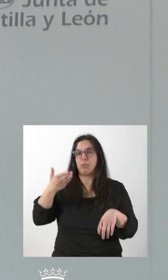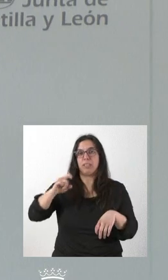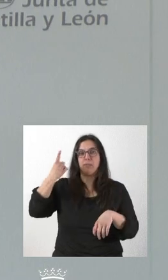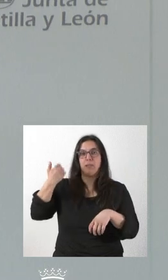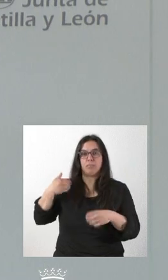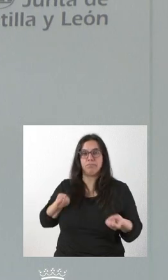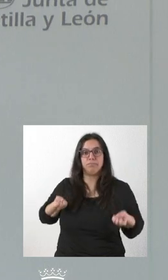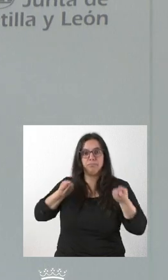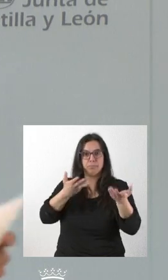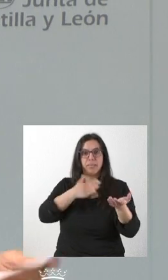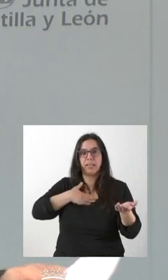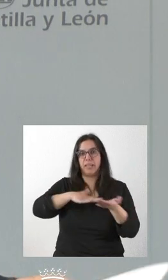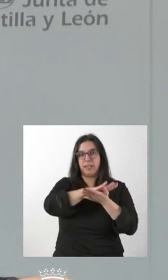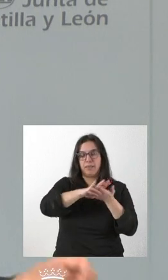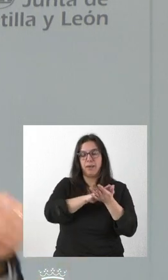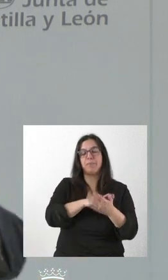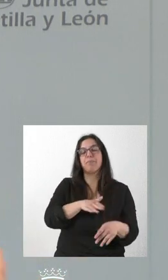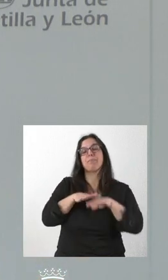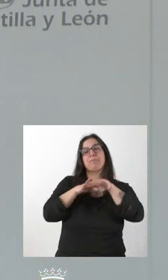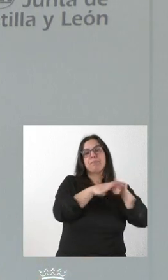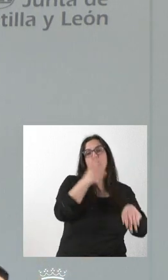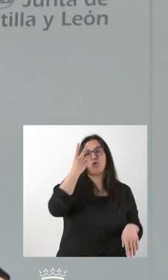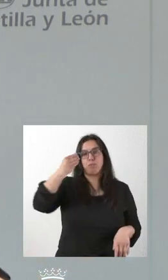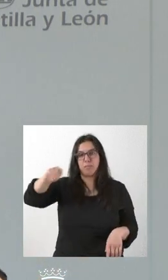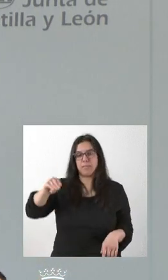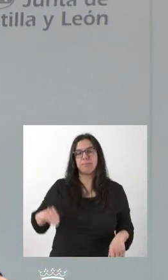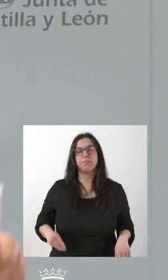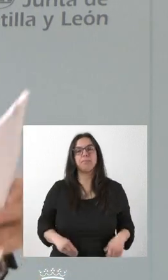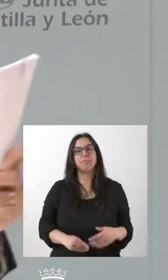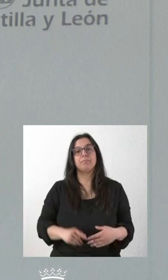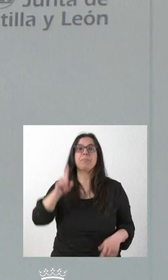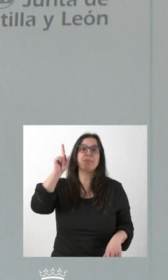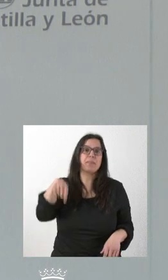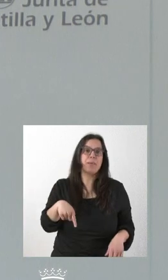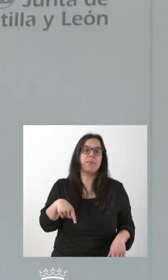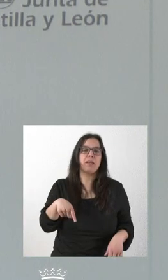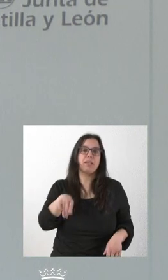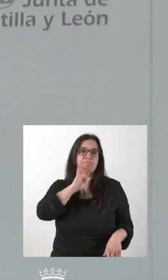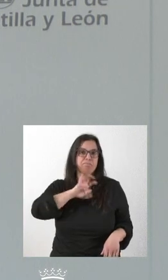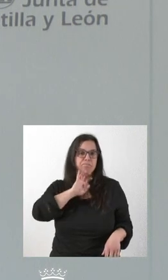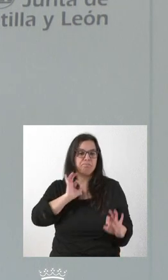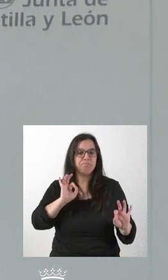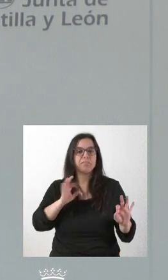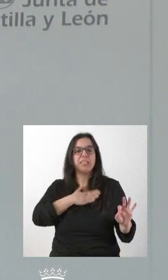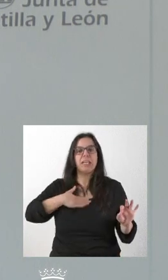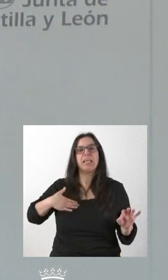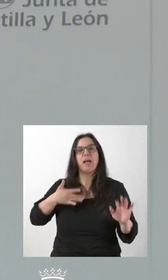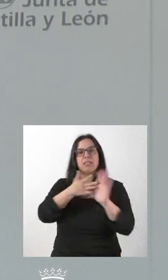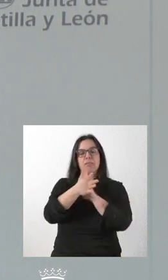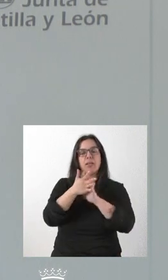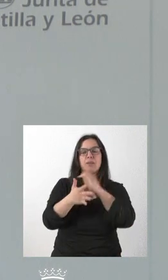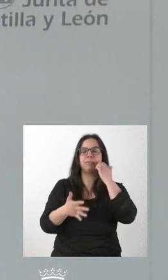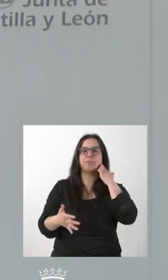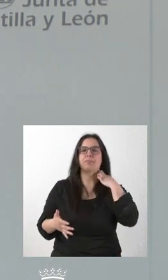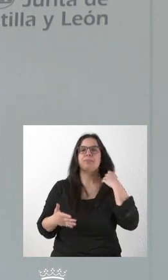que quería comentarles. Dos asuntos adicionales que también resultan de interés y que quería señalarles ya al